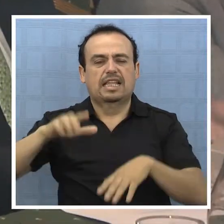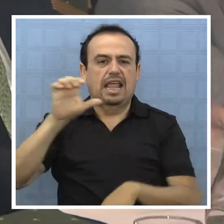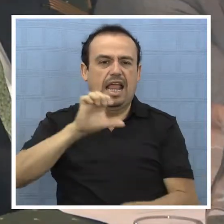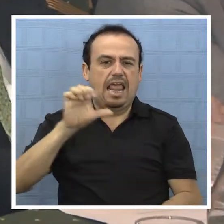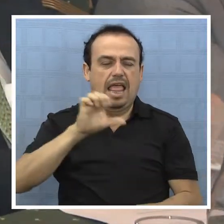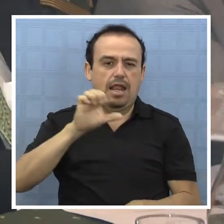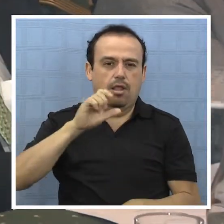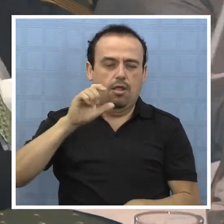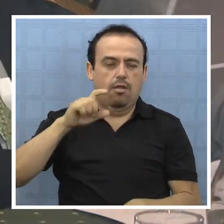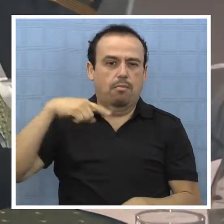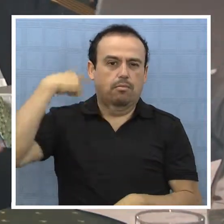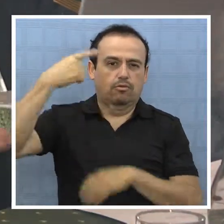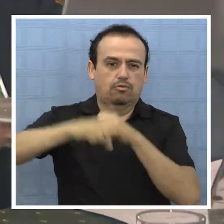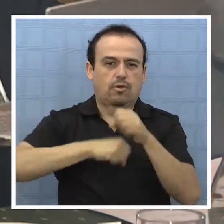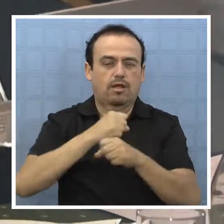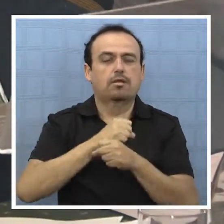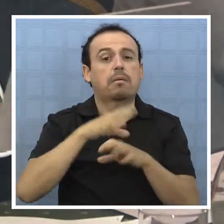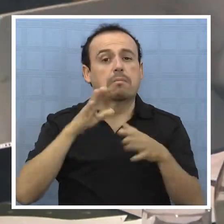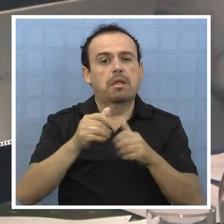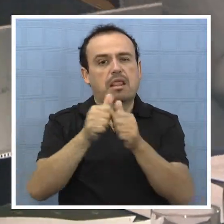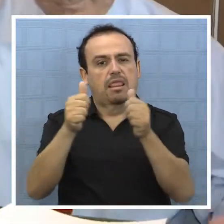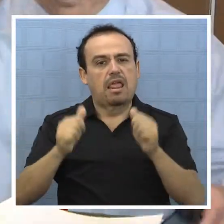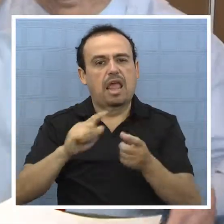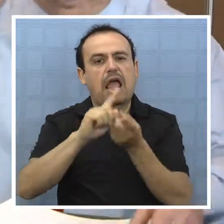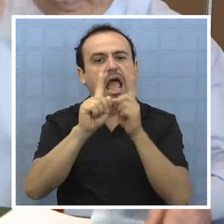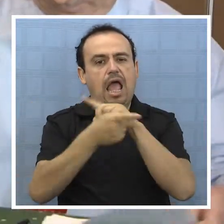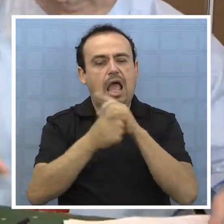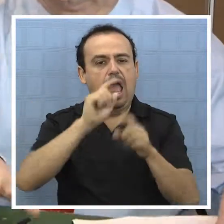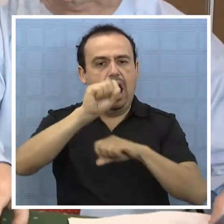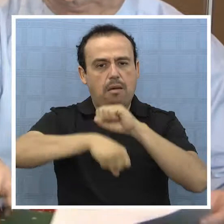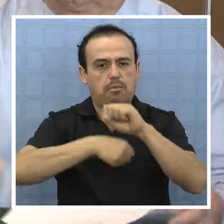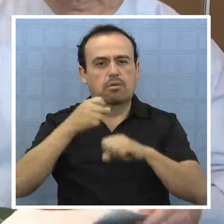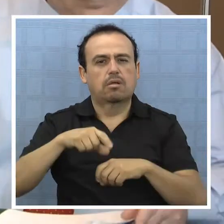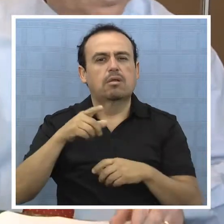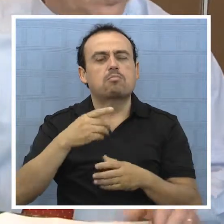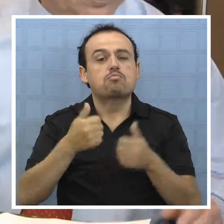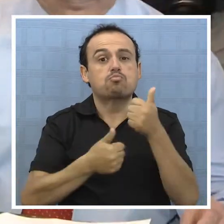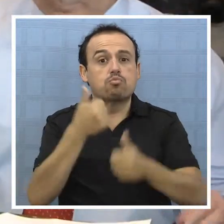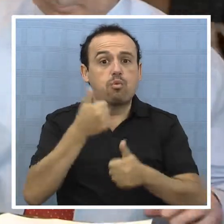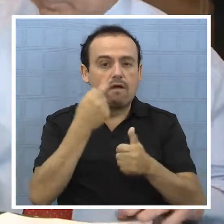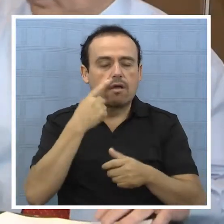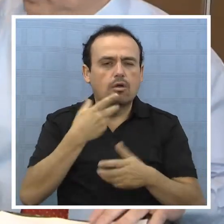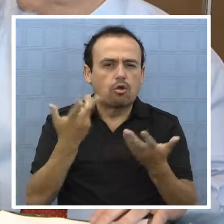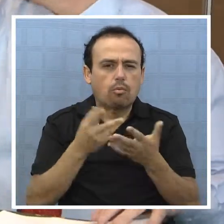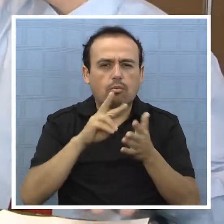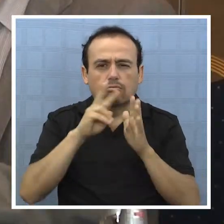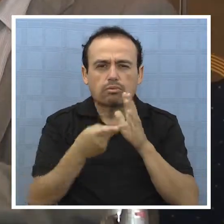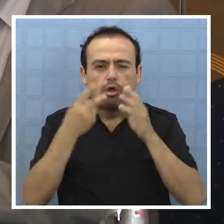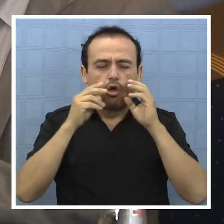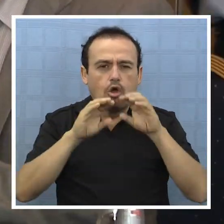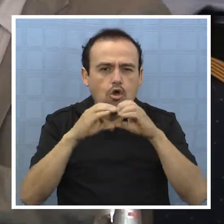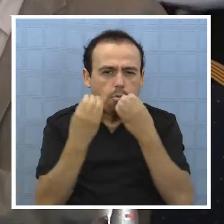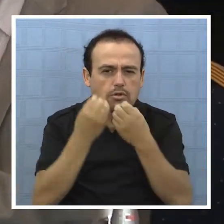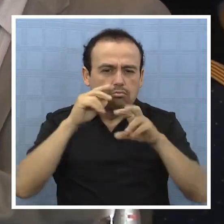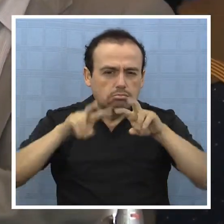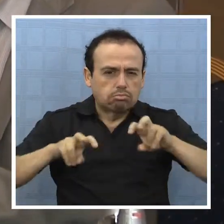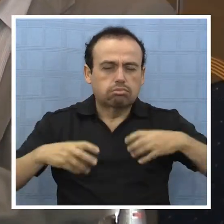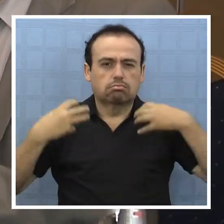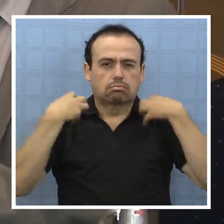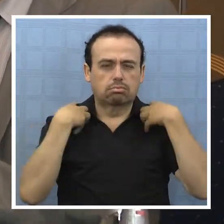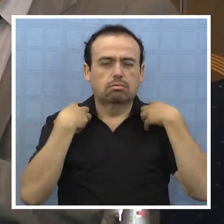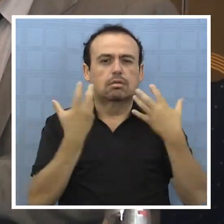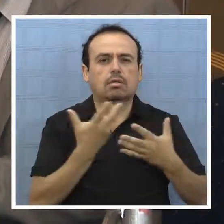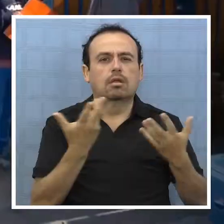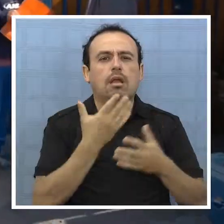Asimismo, los rectores aprobaron algunos cambios en este examen, tras el informe de una comisión especial encargada del tema. Entre